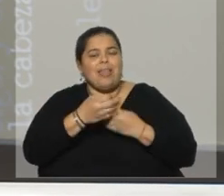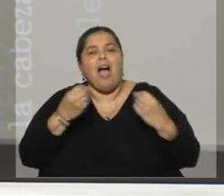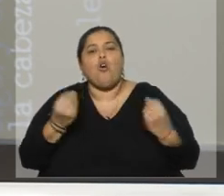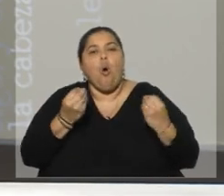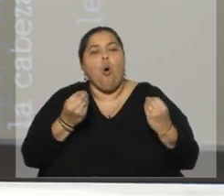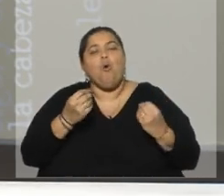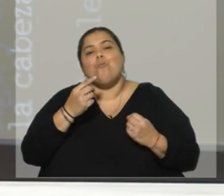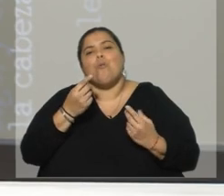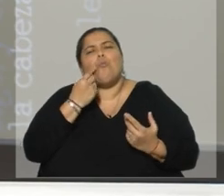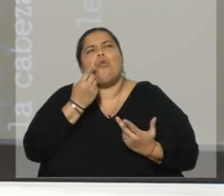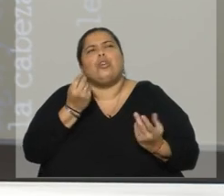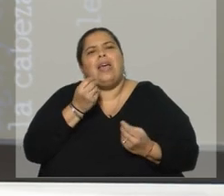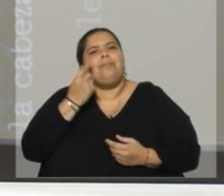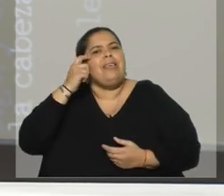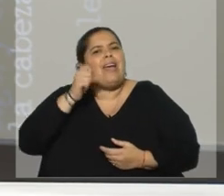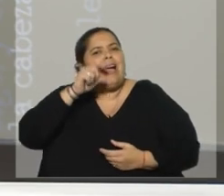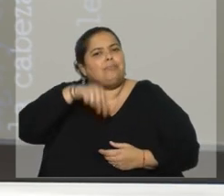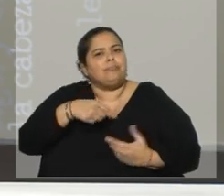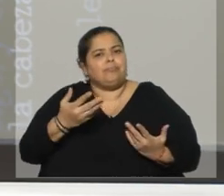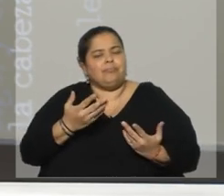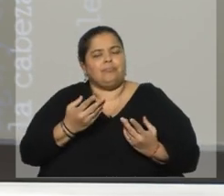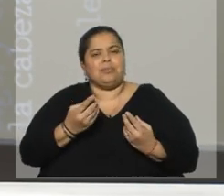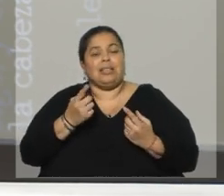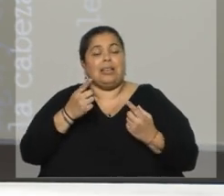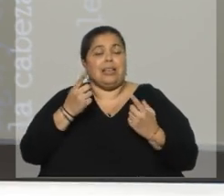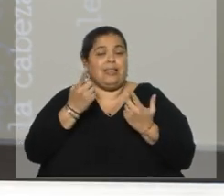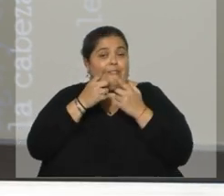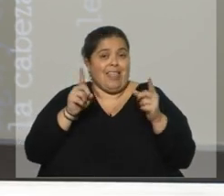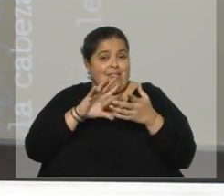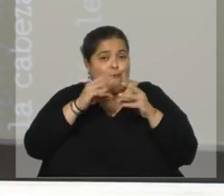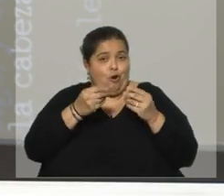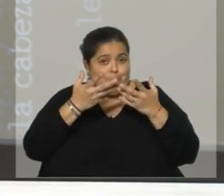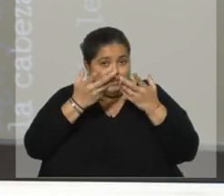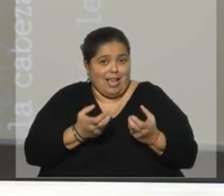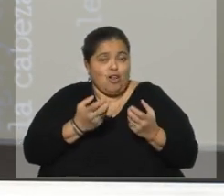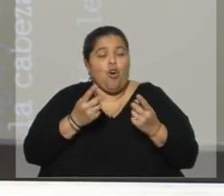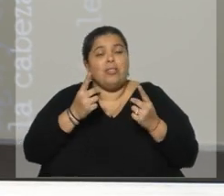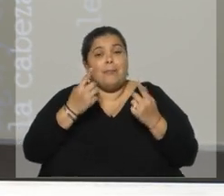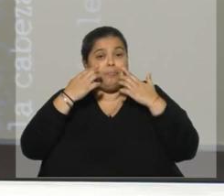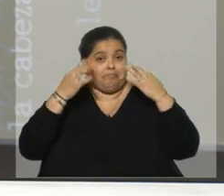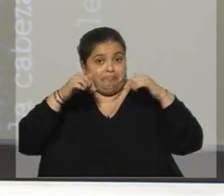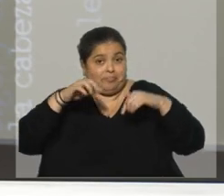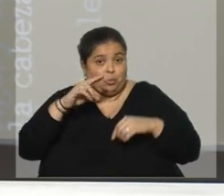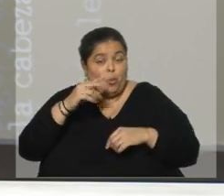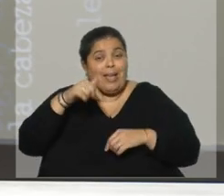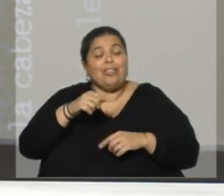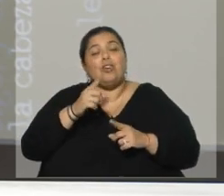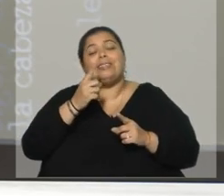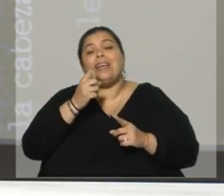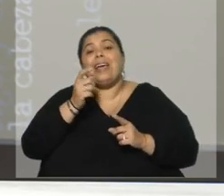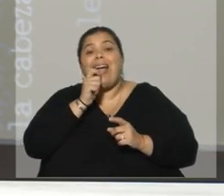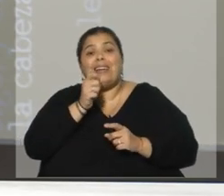apeló a esto, cómo lo fueron incorporando a la realidad de nuestro país y adeclaran además que se trata de cannabis no